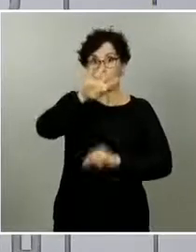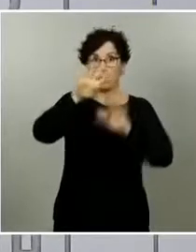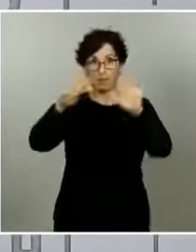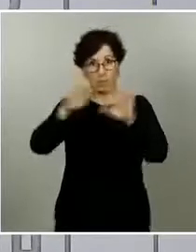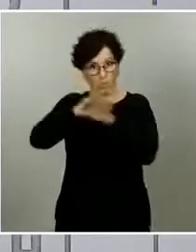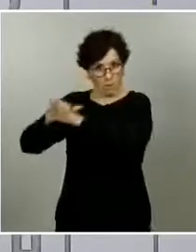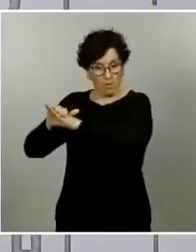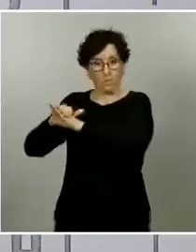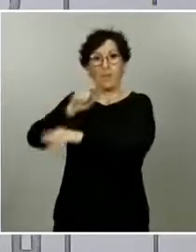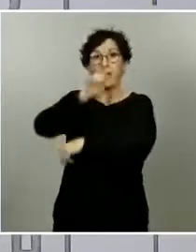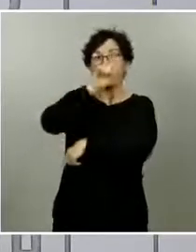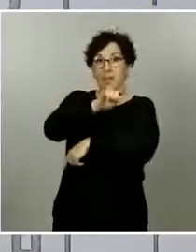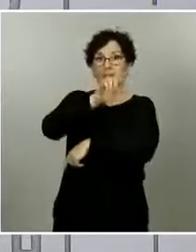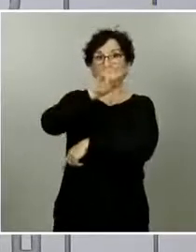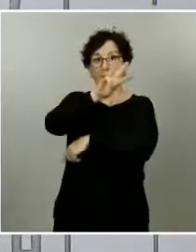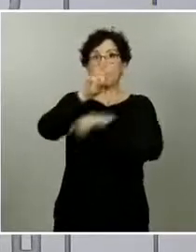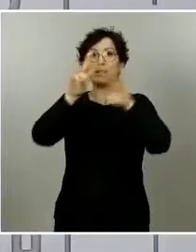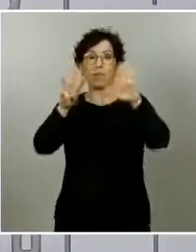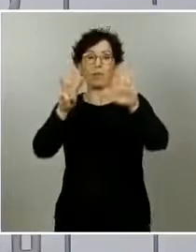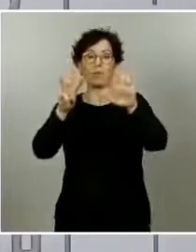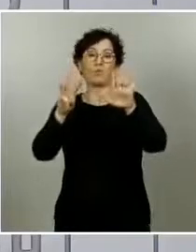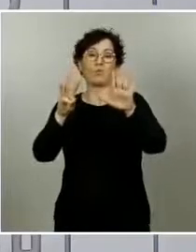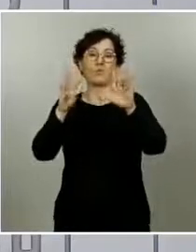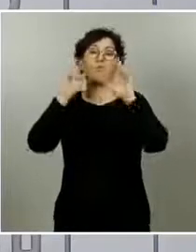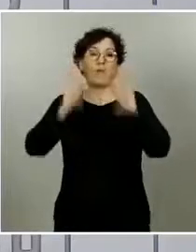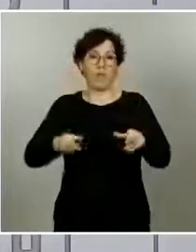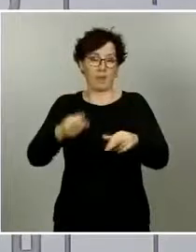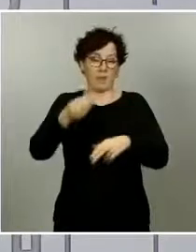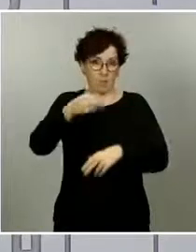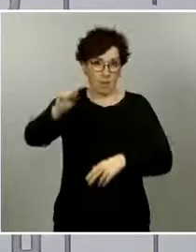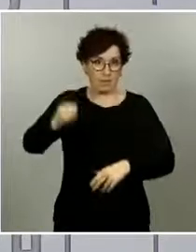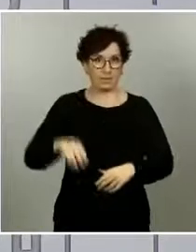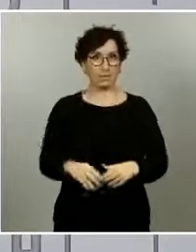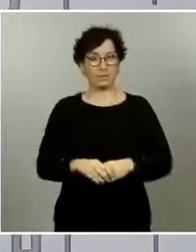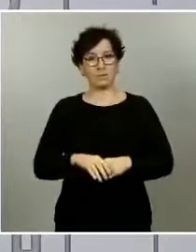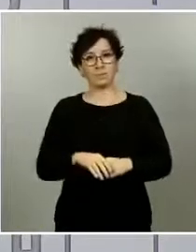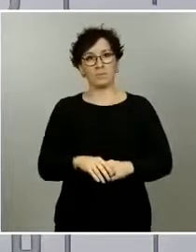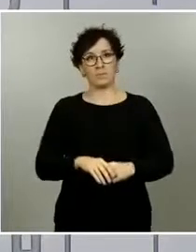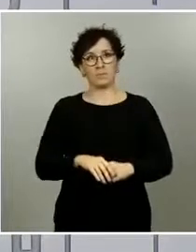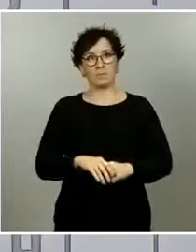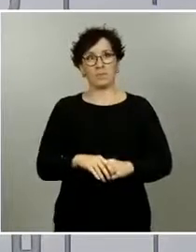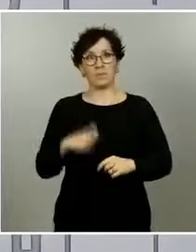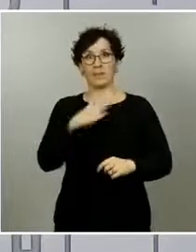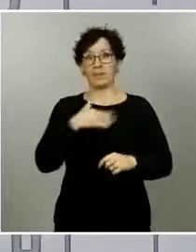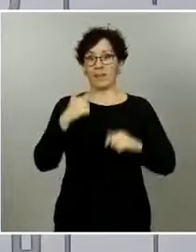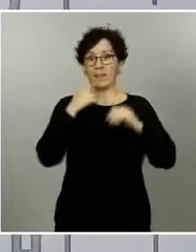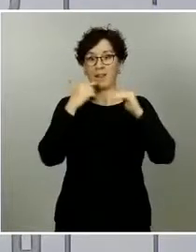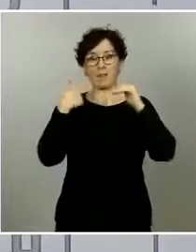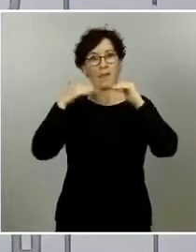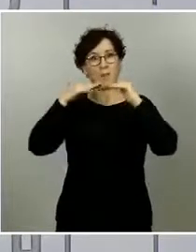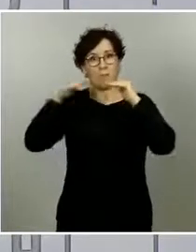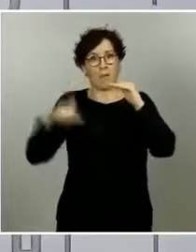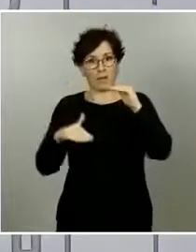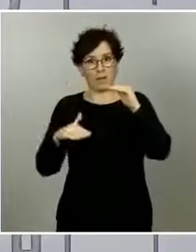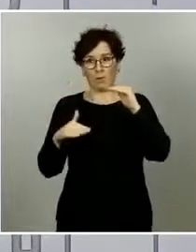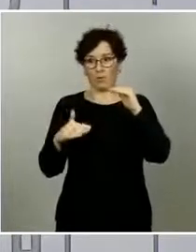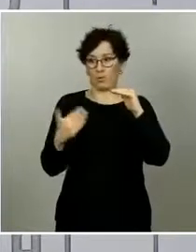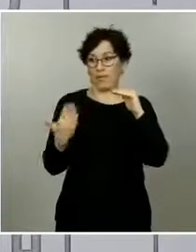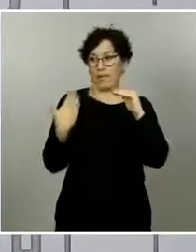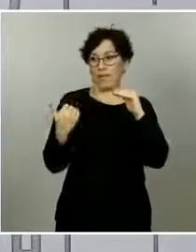realmente pequeña. Por otro lado, al margen de los 549 nuevos casos, tenemos 138 nuevos fallecidos.